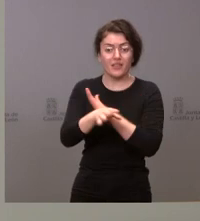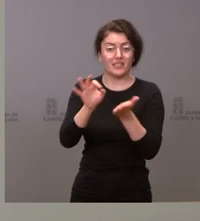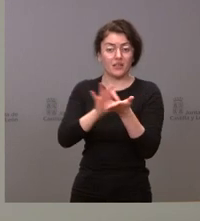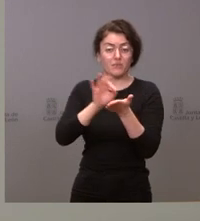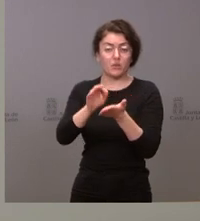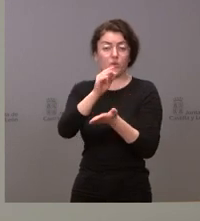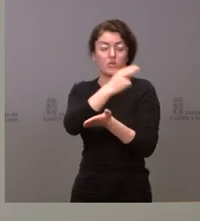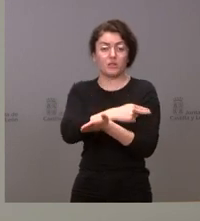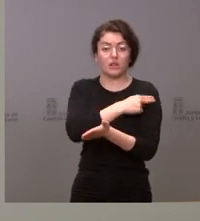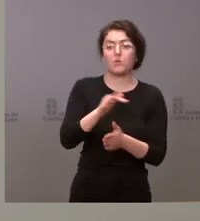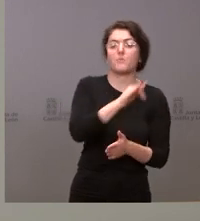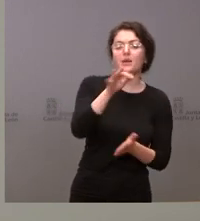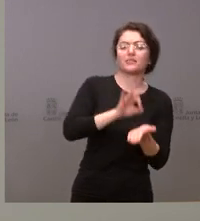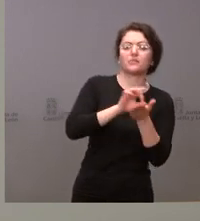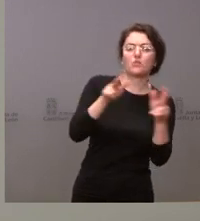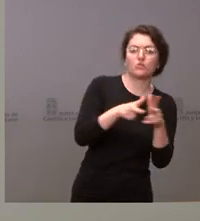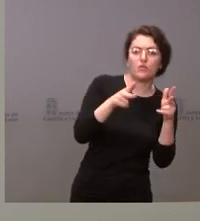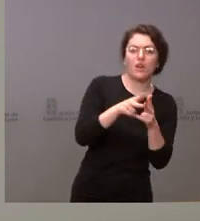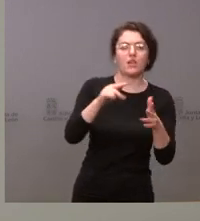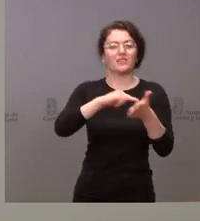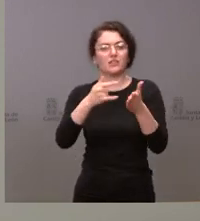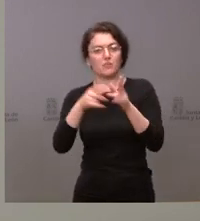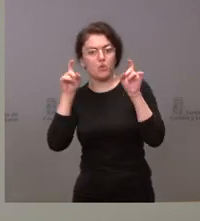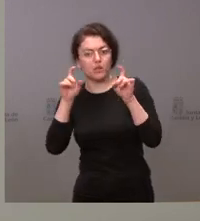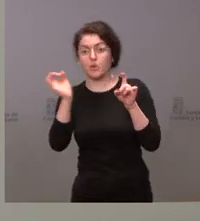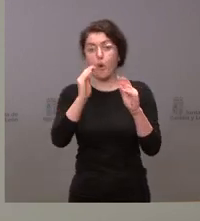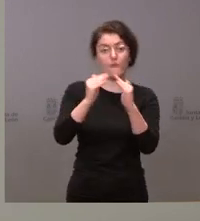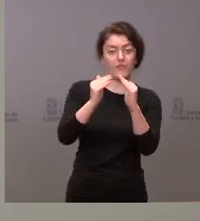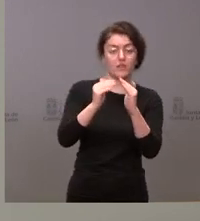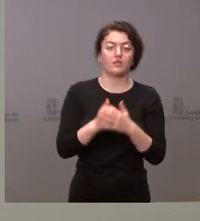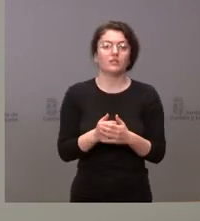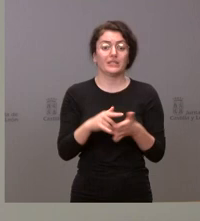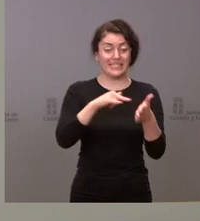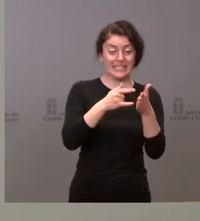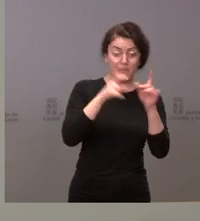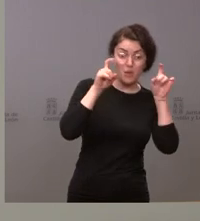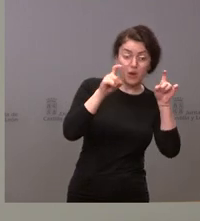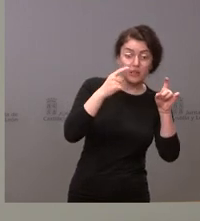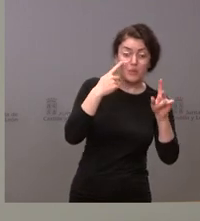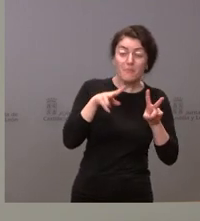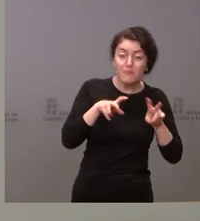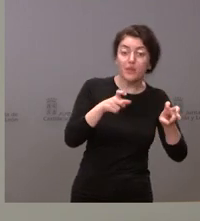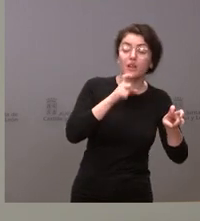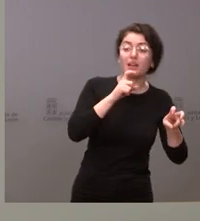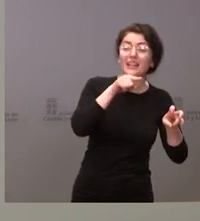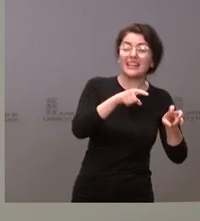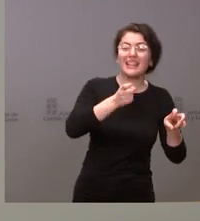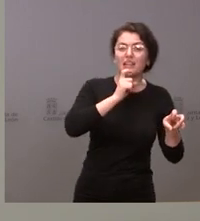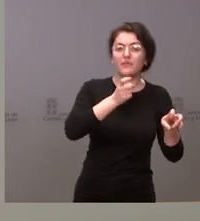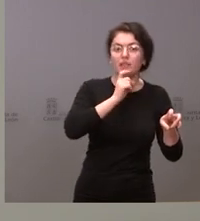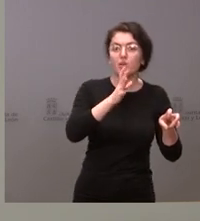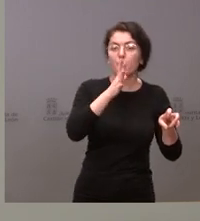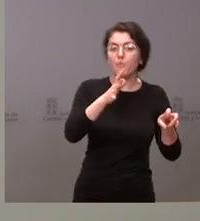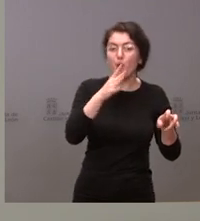del sistema educativo o de la vivienda. En el sistema educativo, inicialmente, la dificultad que existe para su